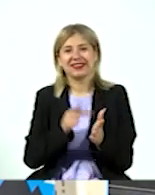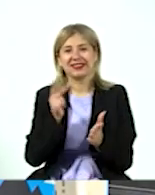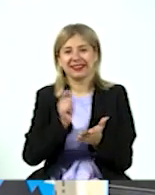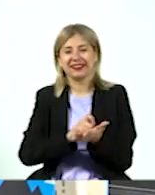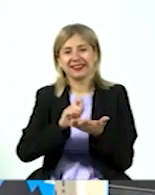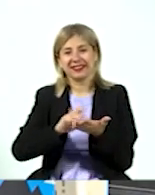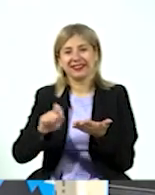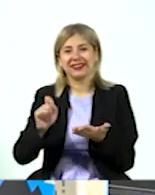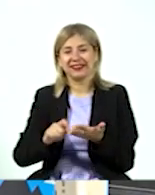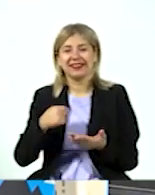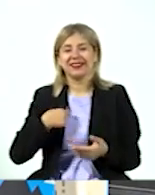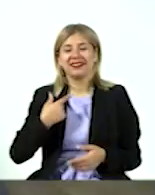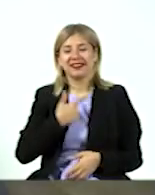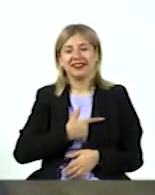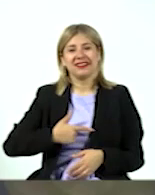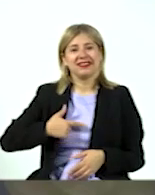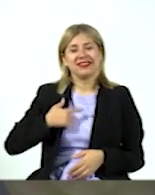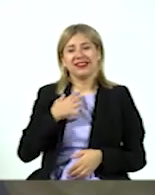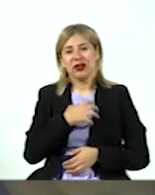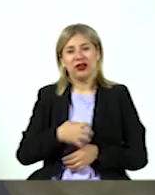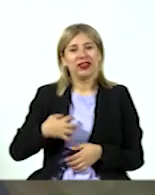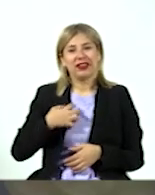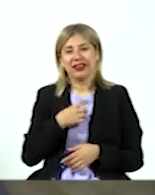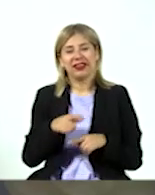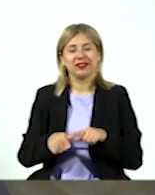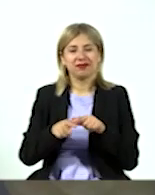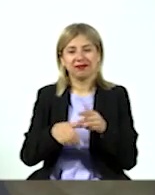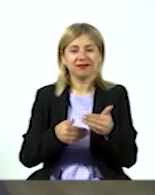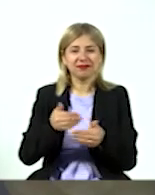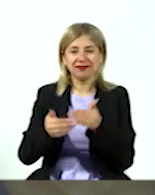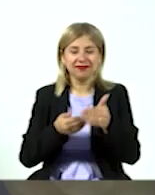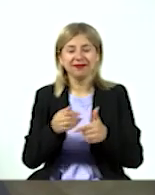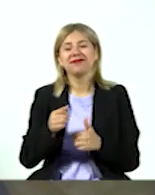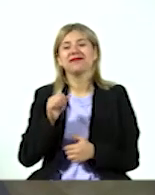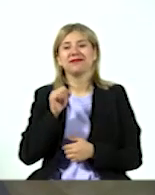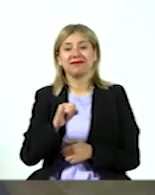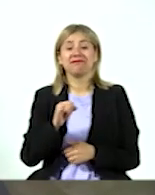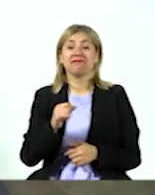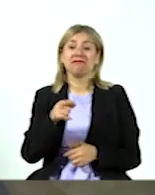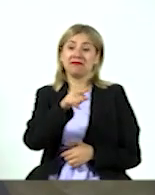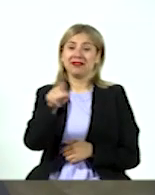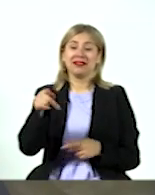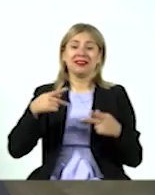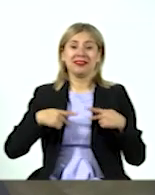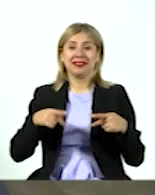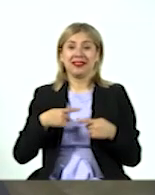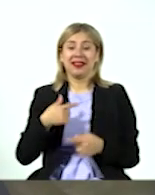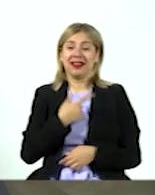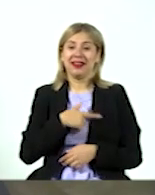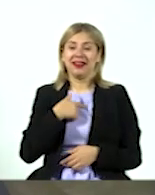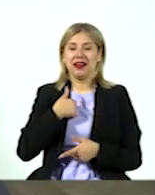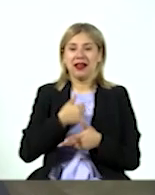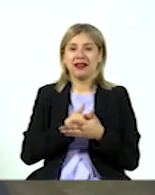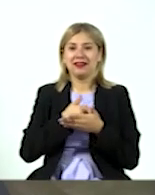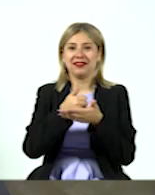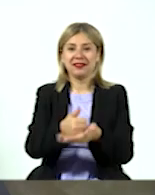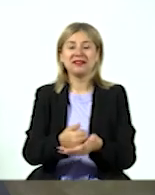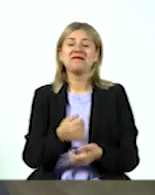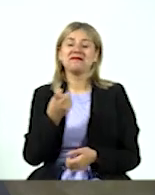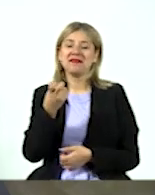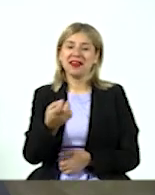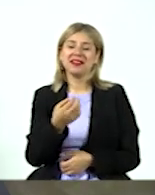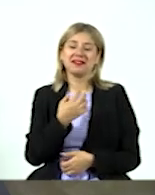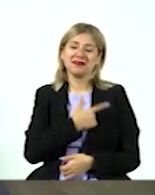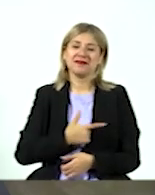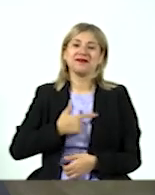contento ahora, y esto por supuesto que motiva a seguirlo haciendo, y si a la gente le gusta, y le ayudo, que es lo más importante, pues va a ser un